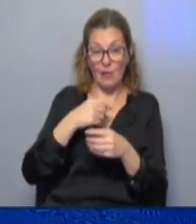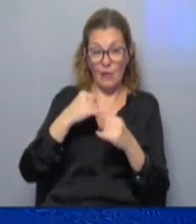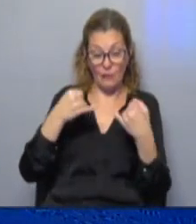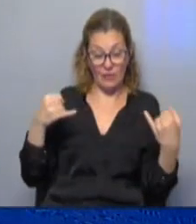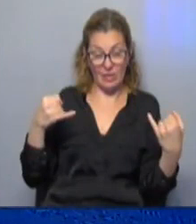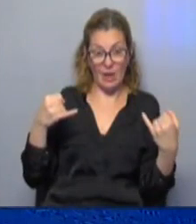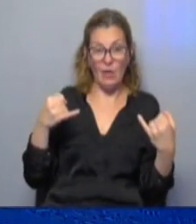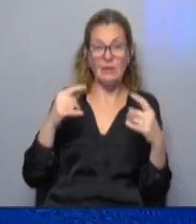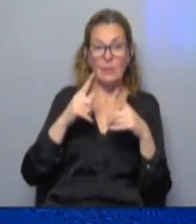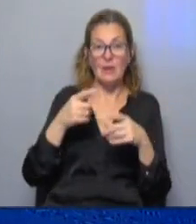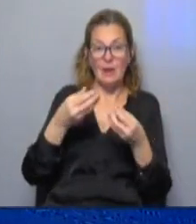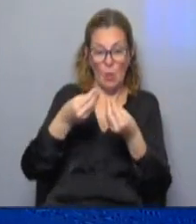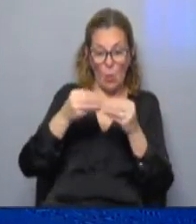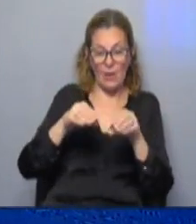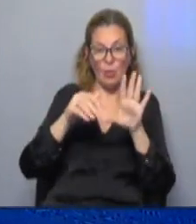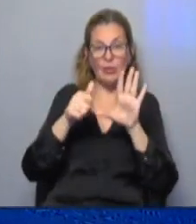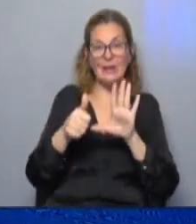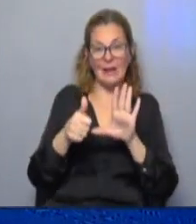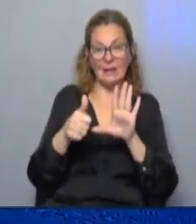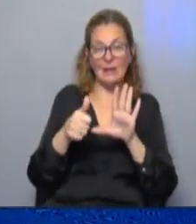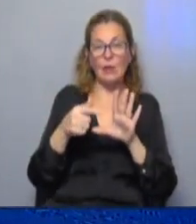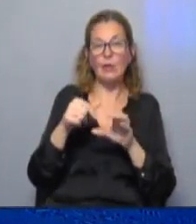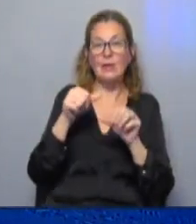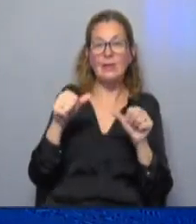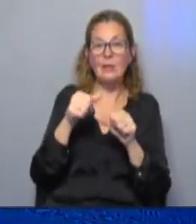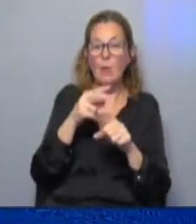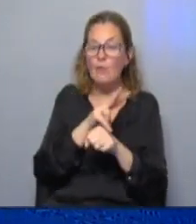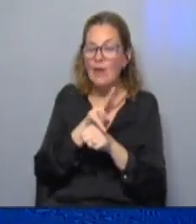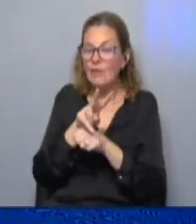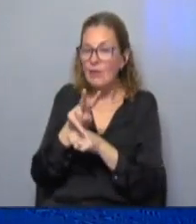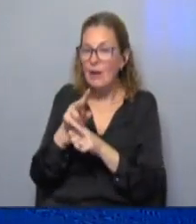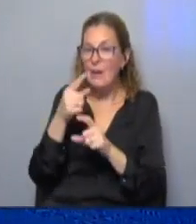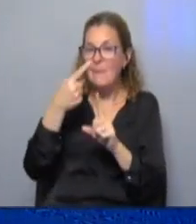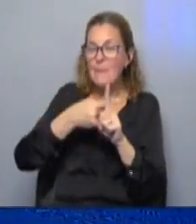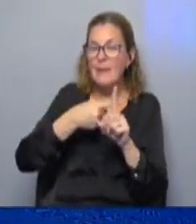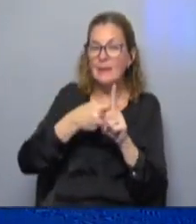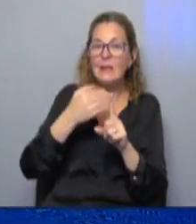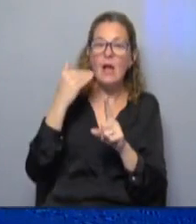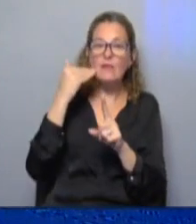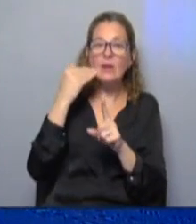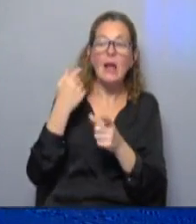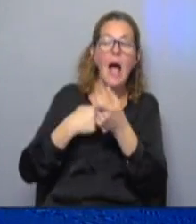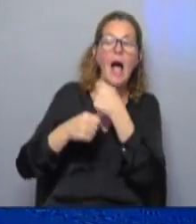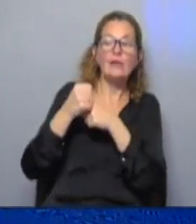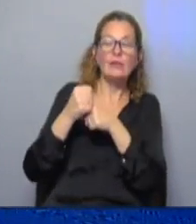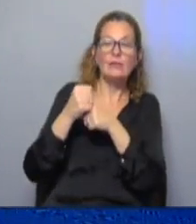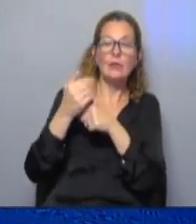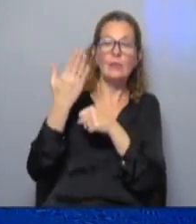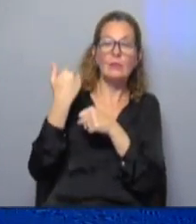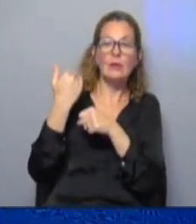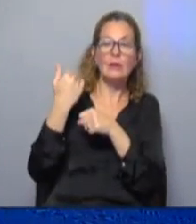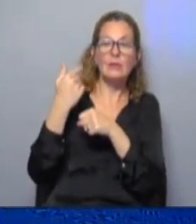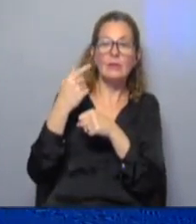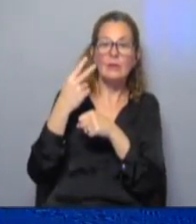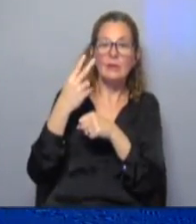seco y media docena de huevos lo que hicimos fue rastrear por el mes de abril hacia atrás de 2022 al 2021